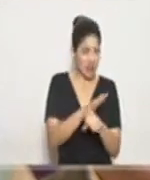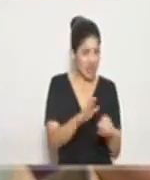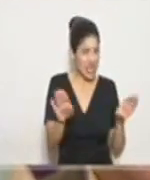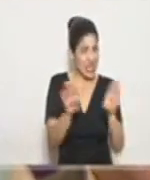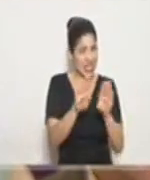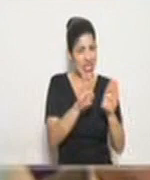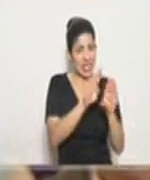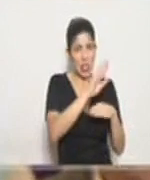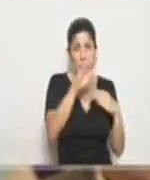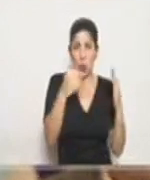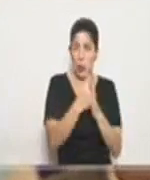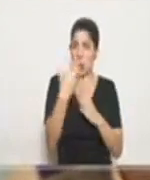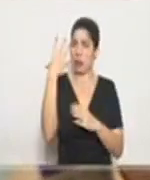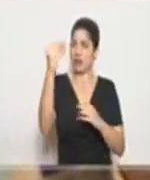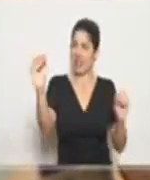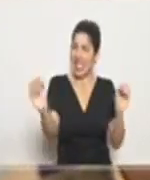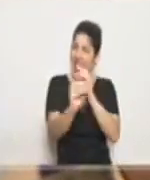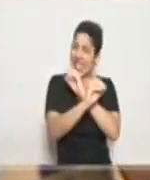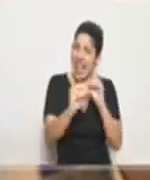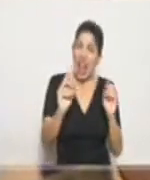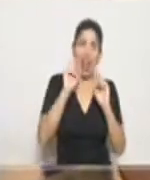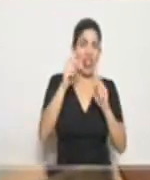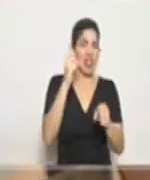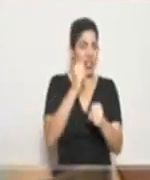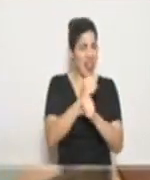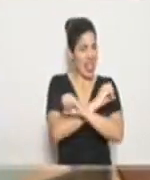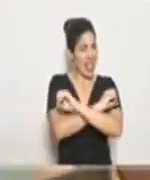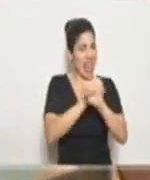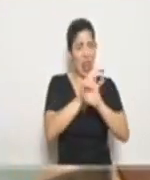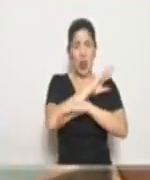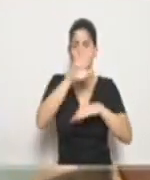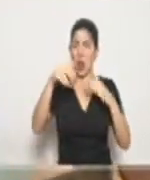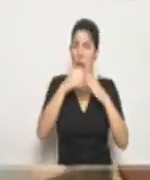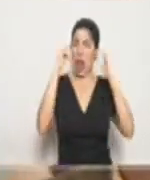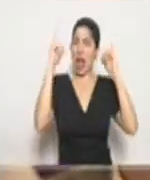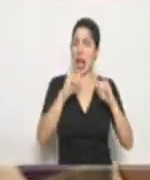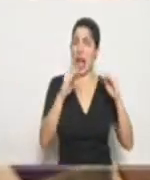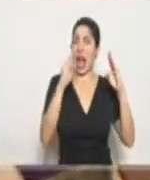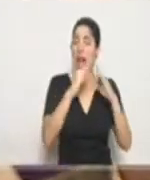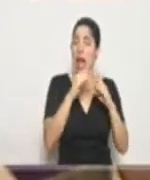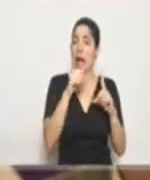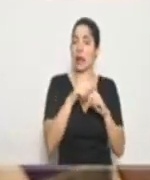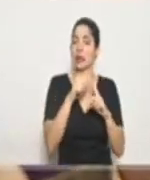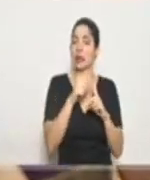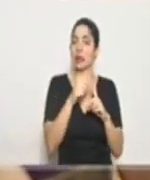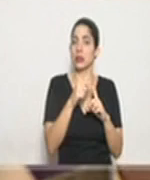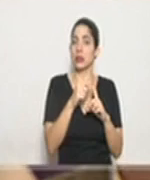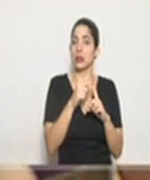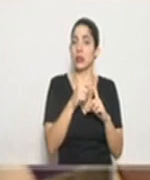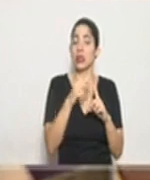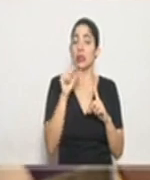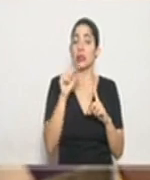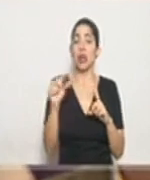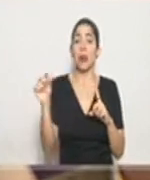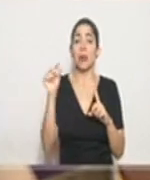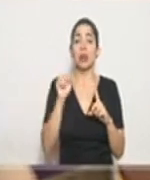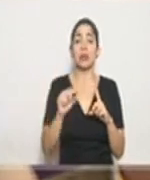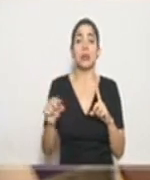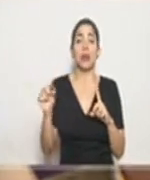cerramos todo, nadie sale, nadie hace nada, nadie va a trabajar, todo el se queda en la casa y pasan muchas semanas